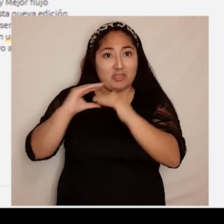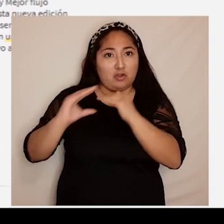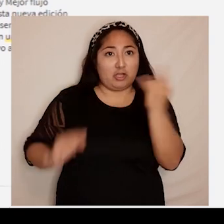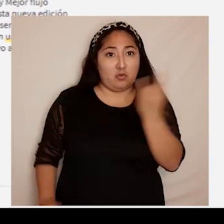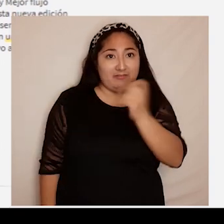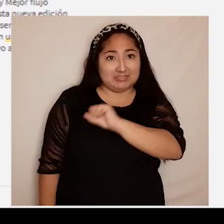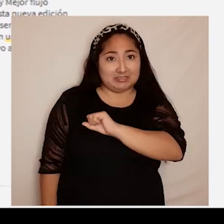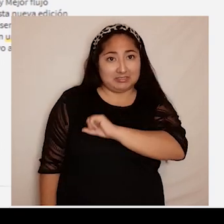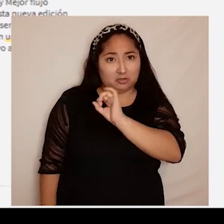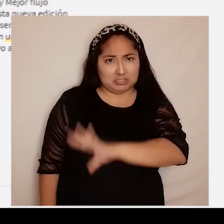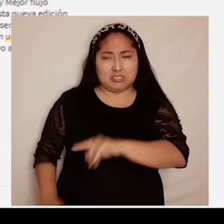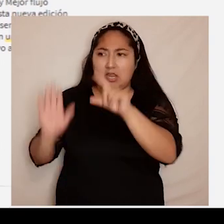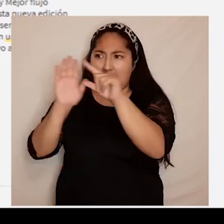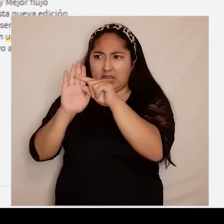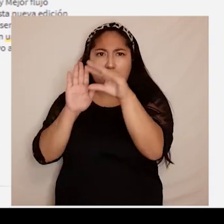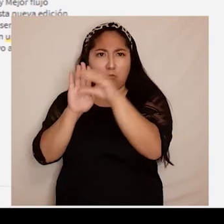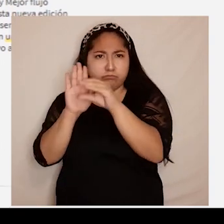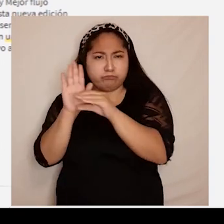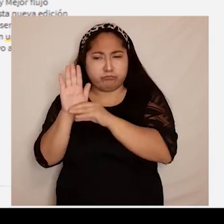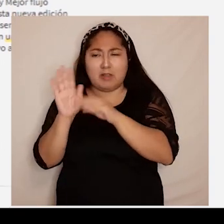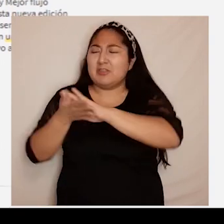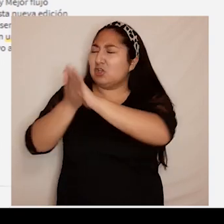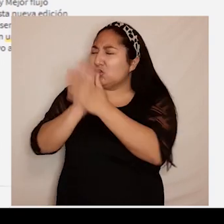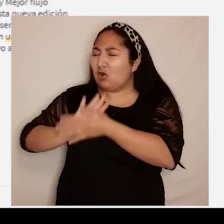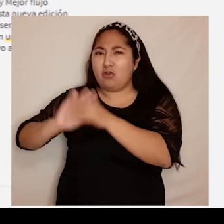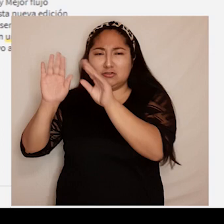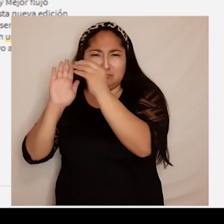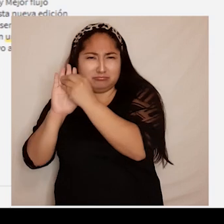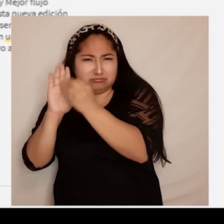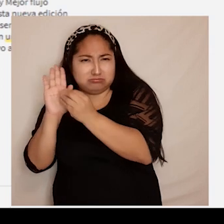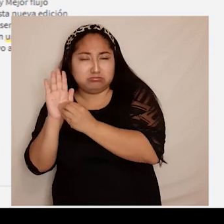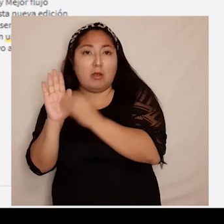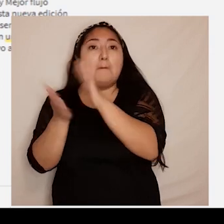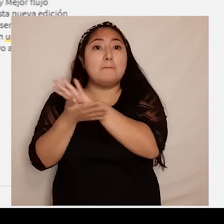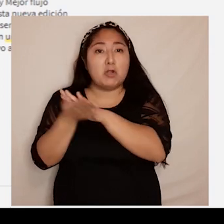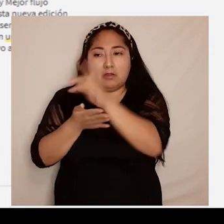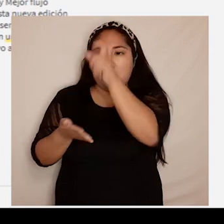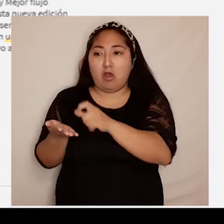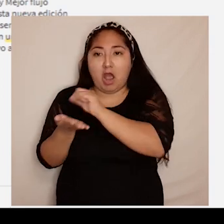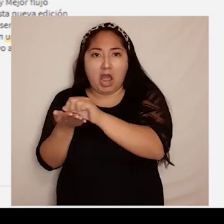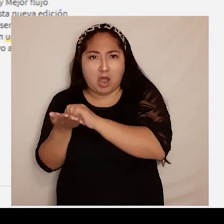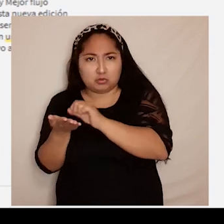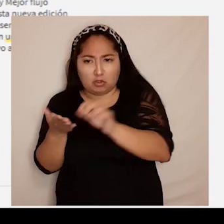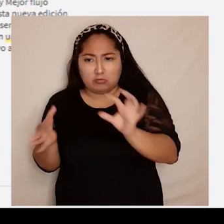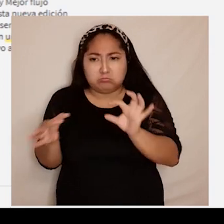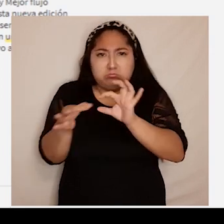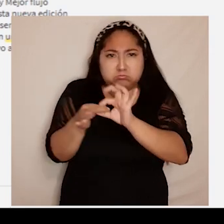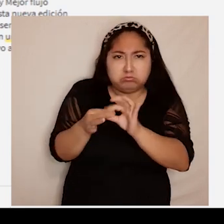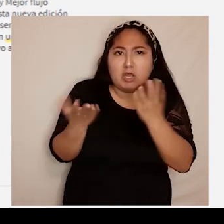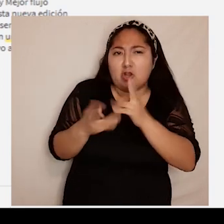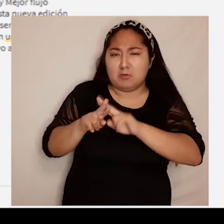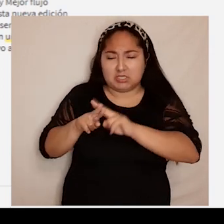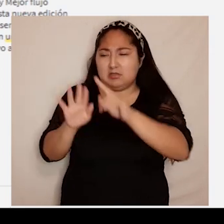datos bibliográficos del recurso como el autor, las materias asociadas y la edición. Toda aquella información